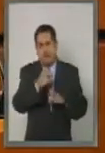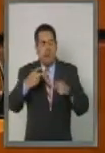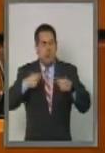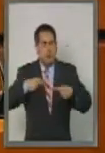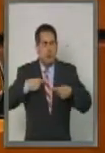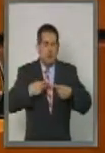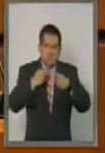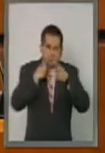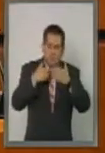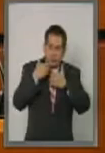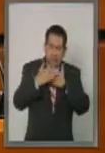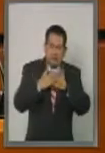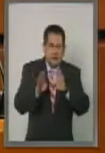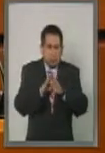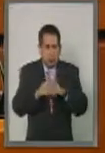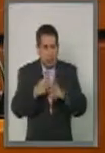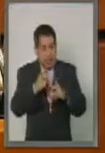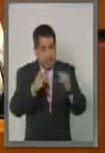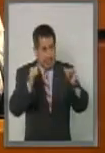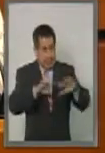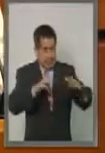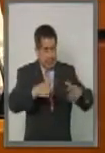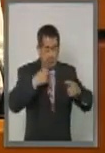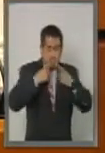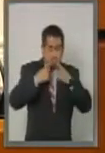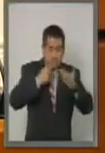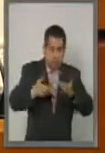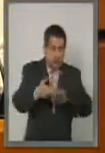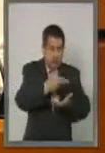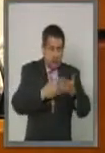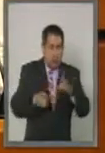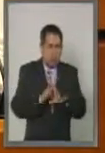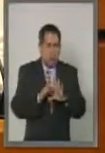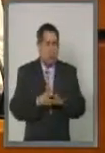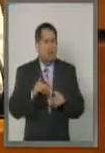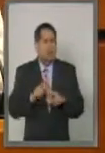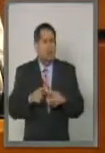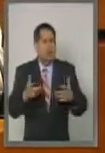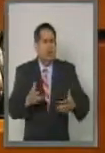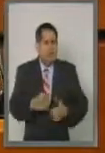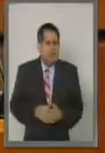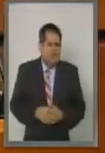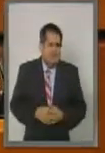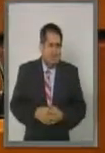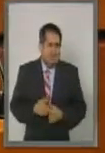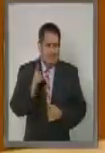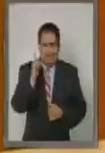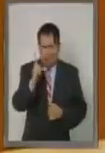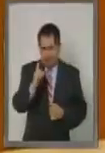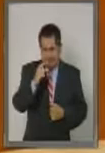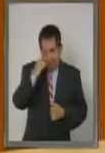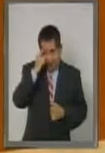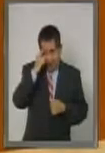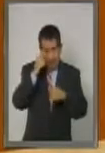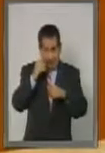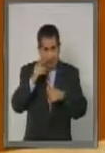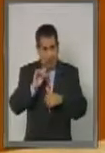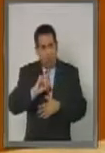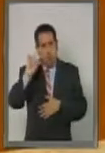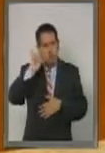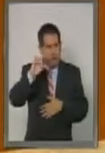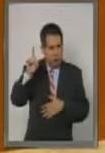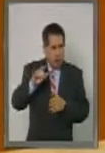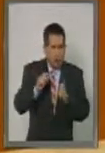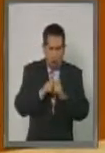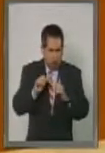participarán en esta asamblea consultiva realizarán una tarea profesional y